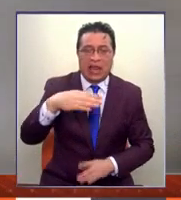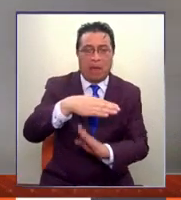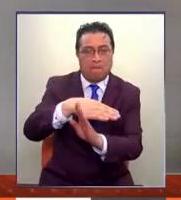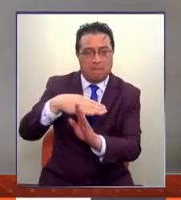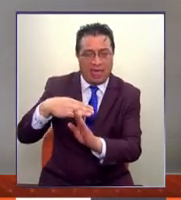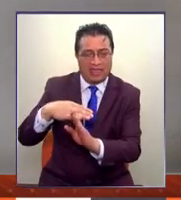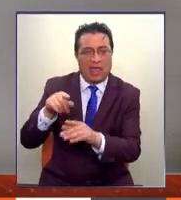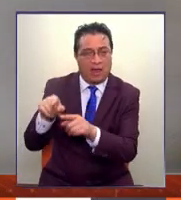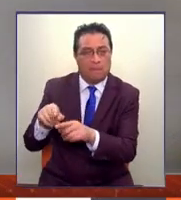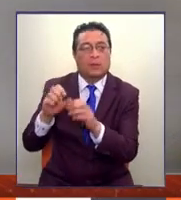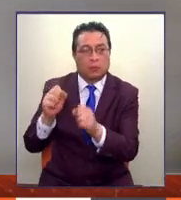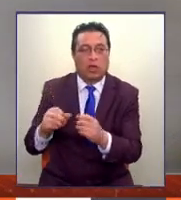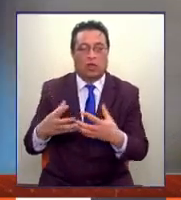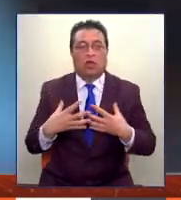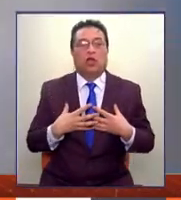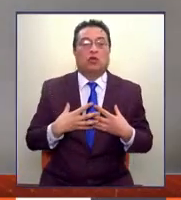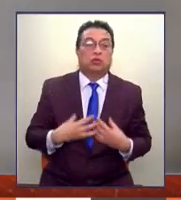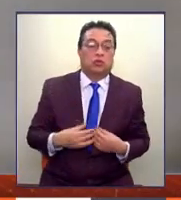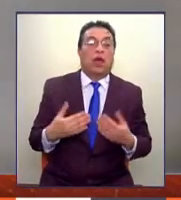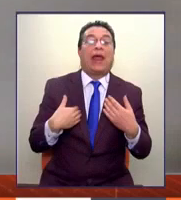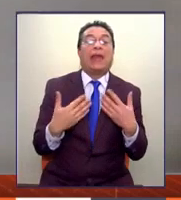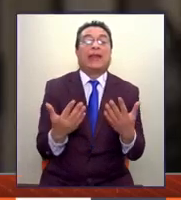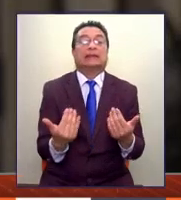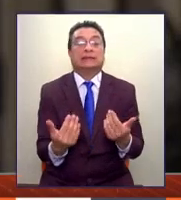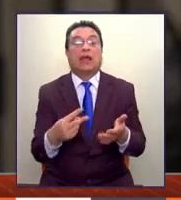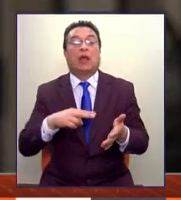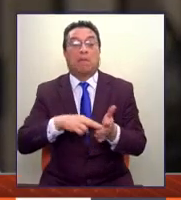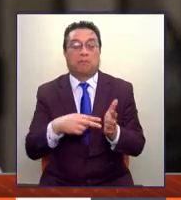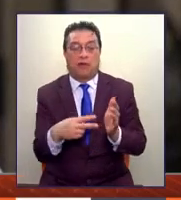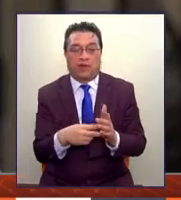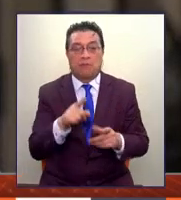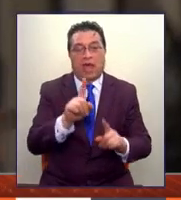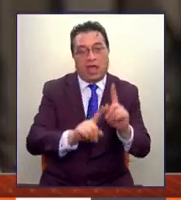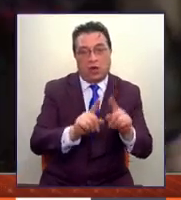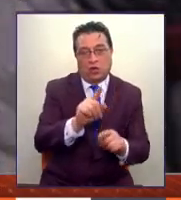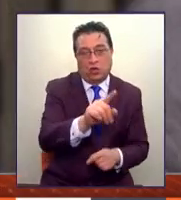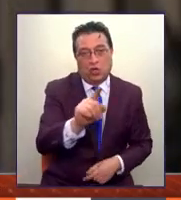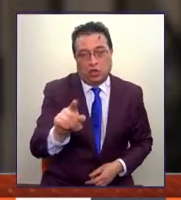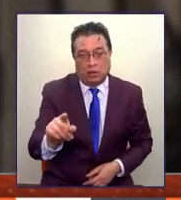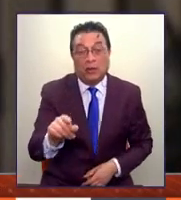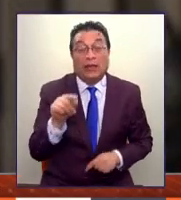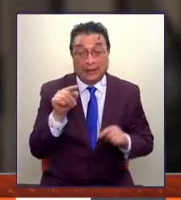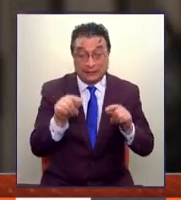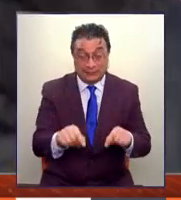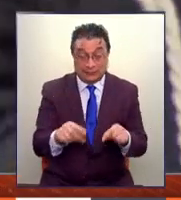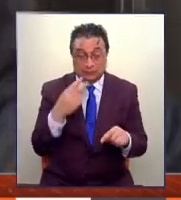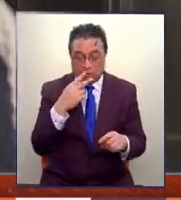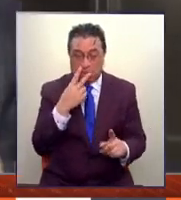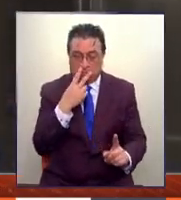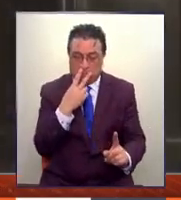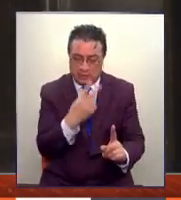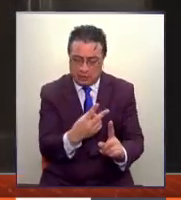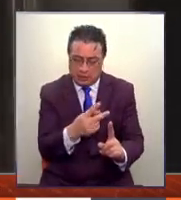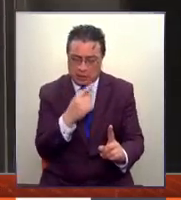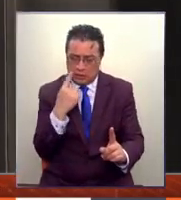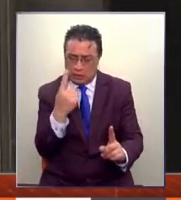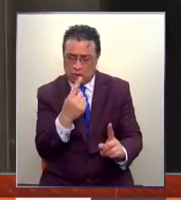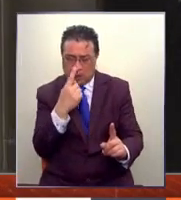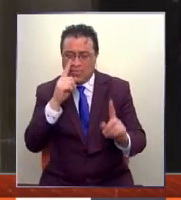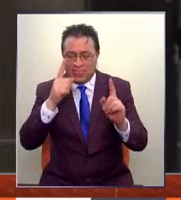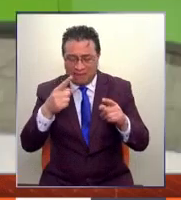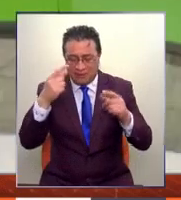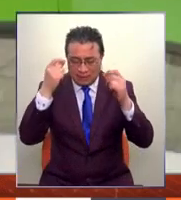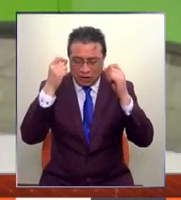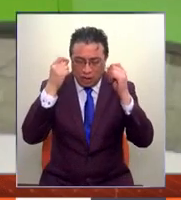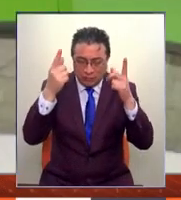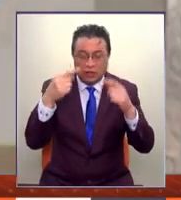de las necesidades y los problemas que hoy día están teniendo. Entonces, creo que acá hay que tener una mirada omnicomprensiva. Es por eso que hemos